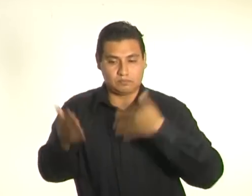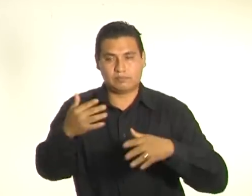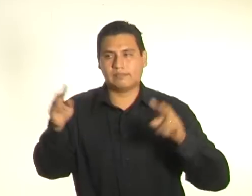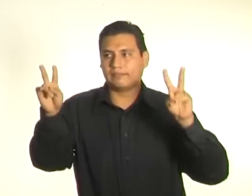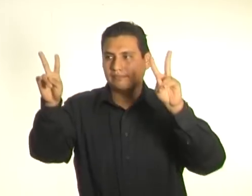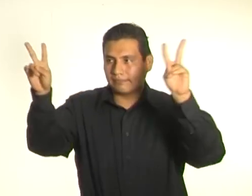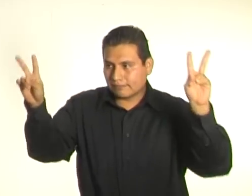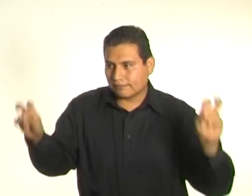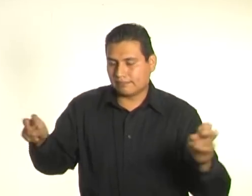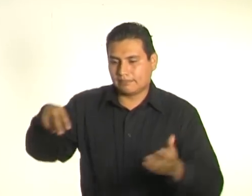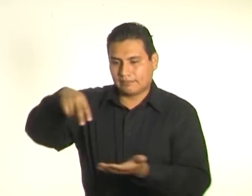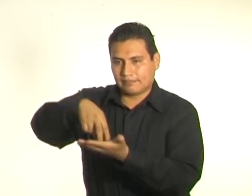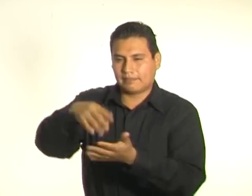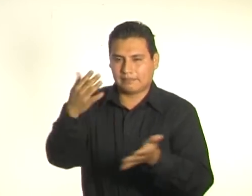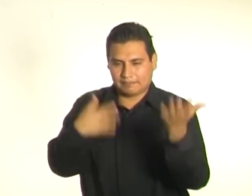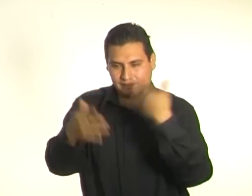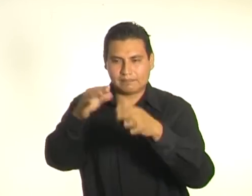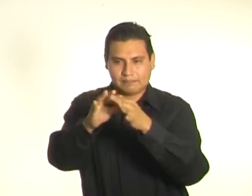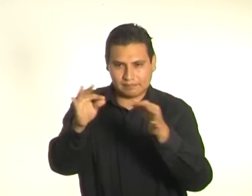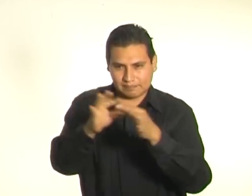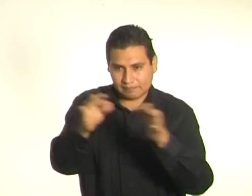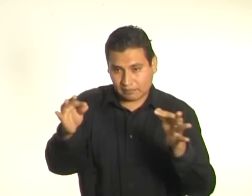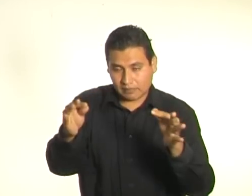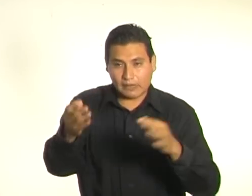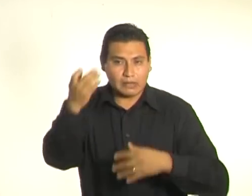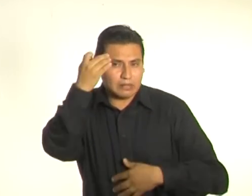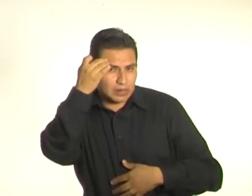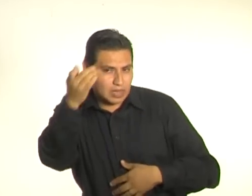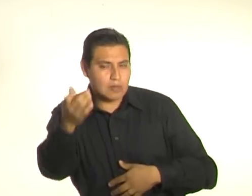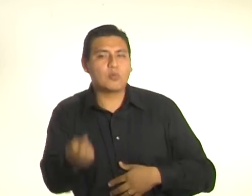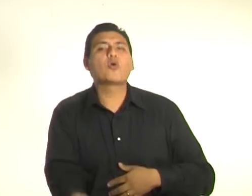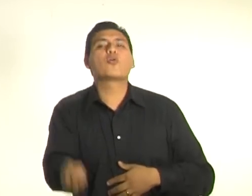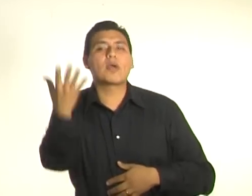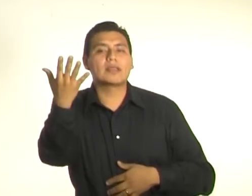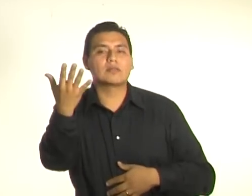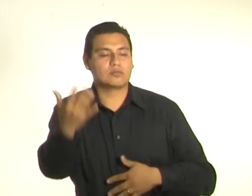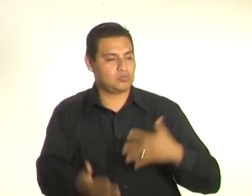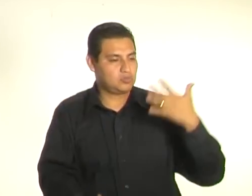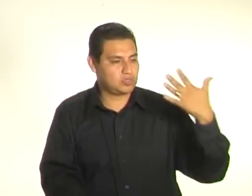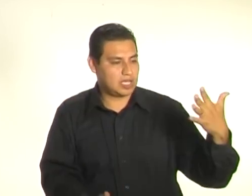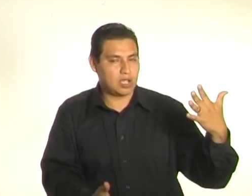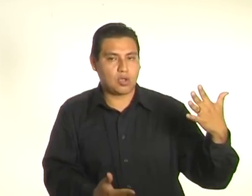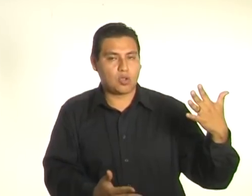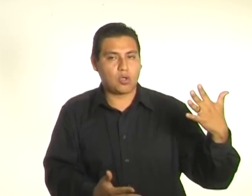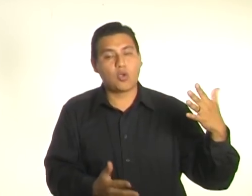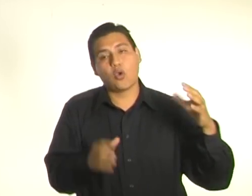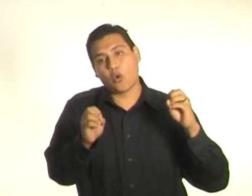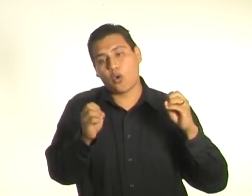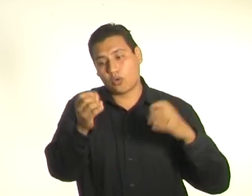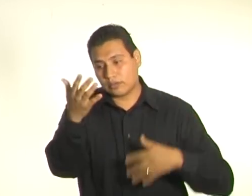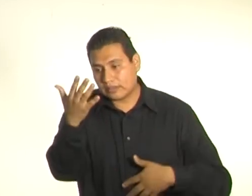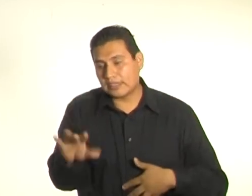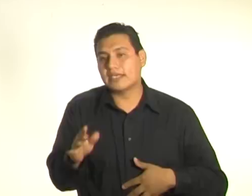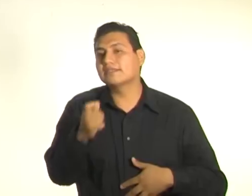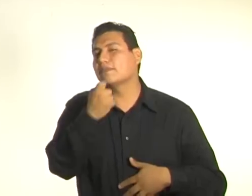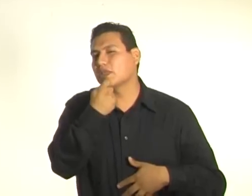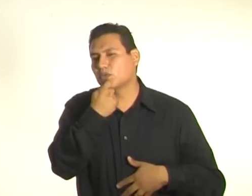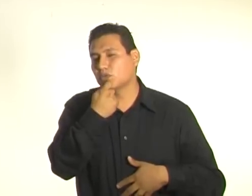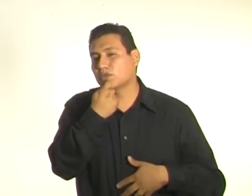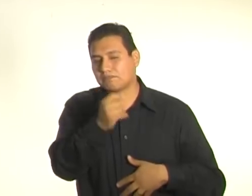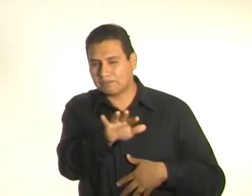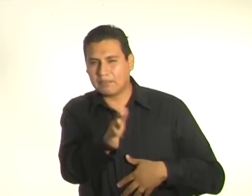De cinco minutos mínimo, diez minutos máximo. No se prolonguen mucho. Porque